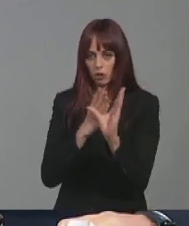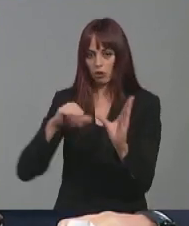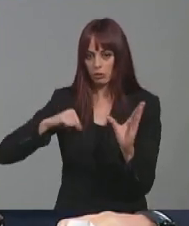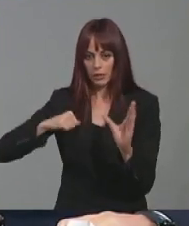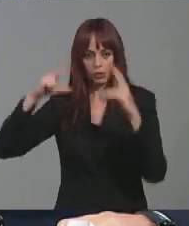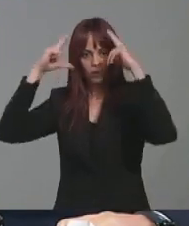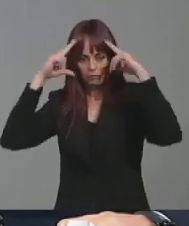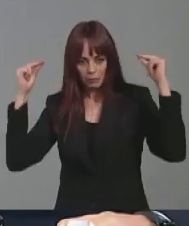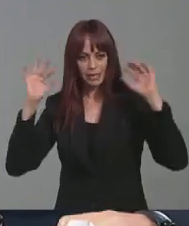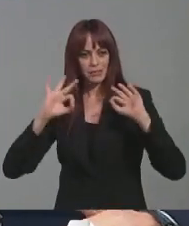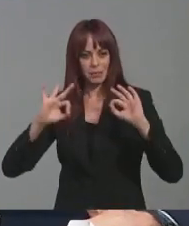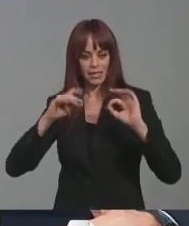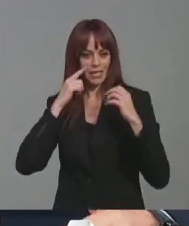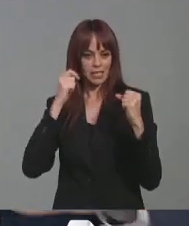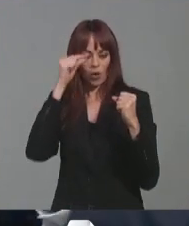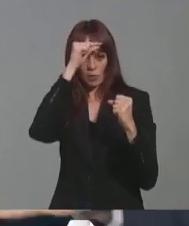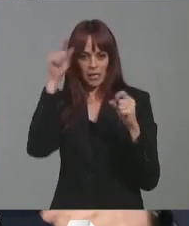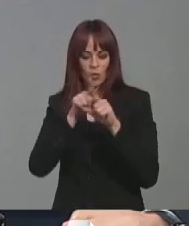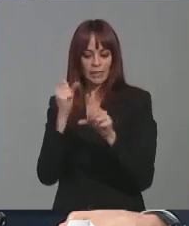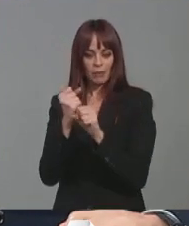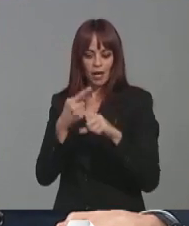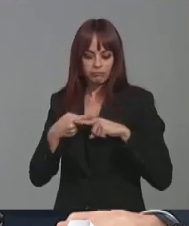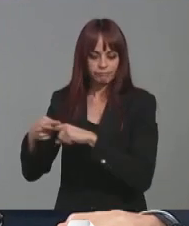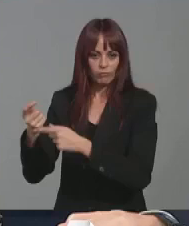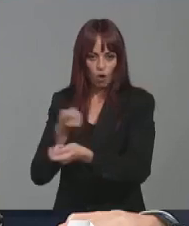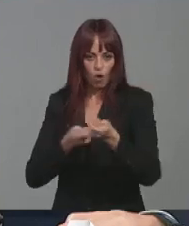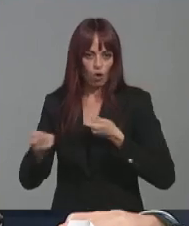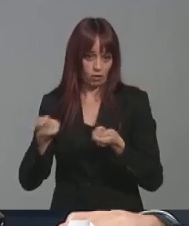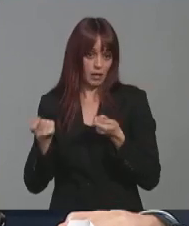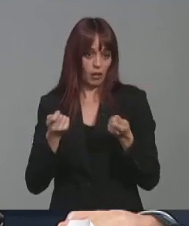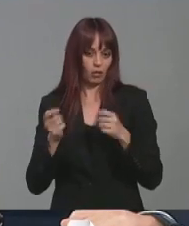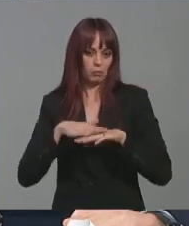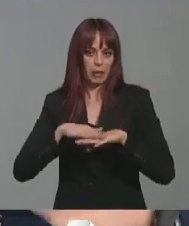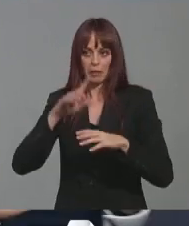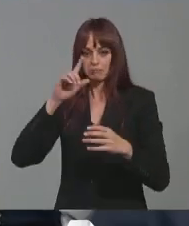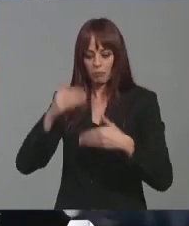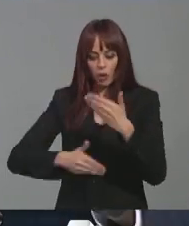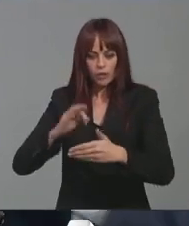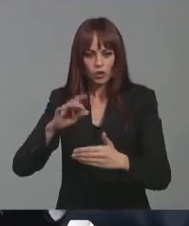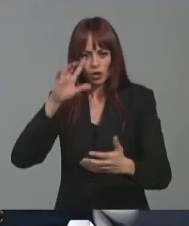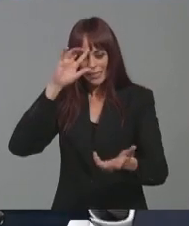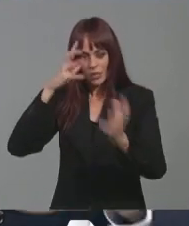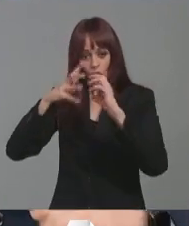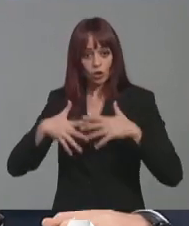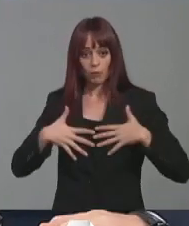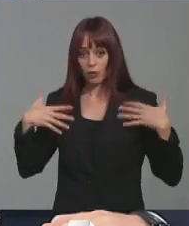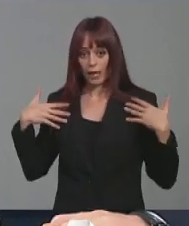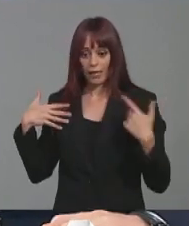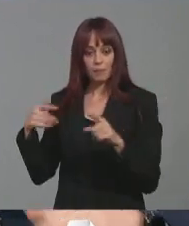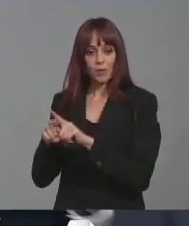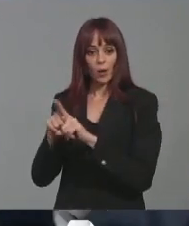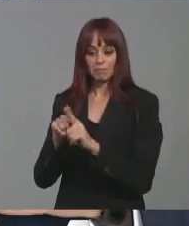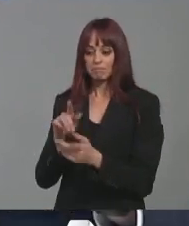por enfermería especialista en salud mental y los médicos de familia para detectar procesos o trastornos emocionales que aún sin haber llegado a la